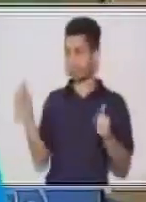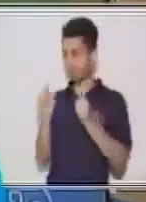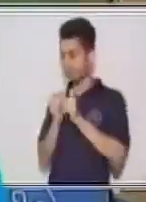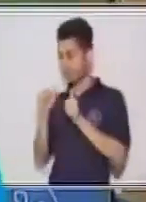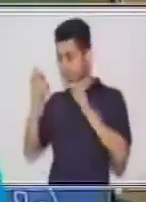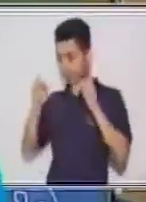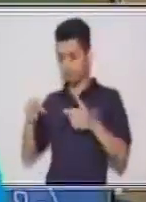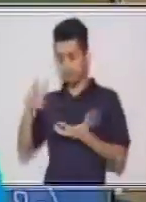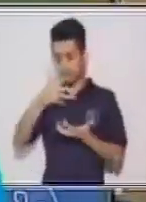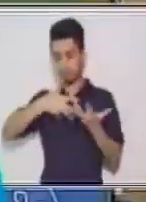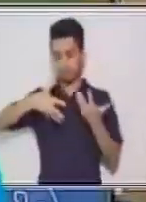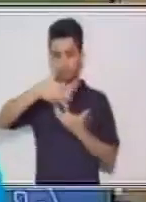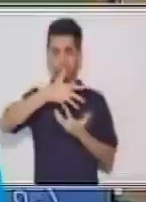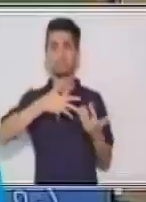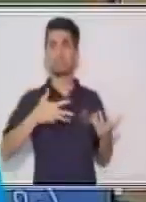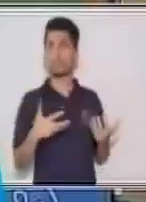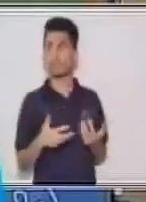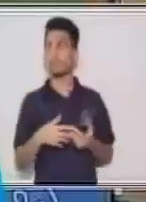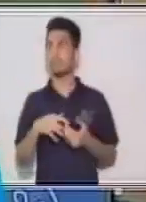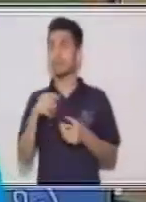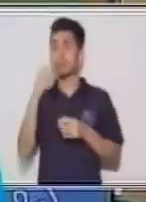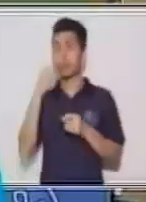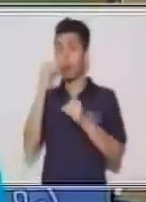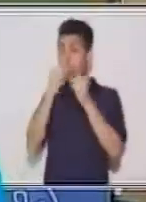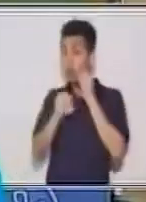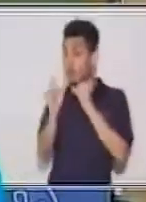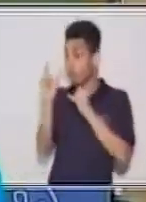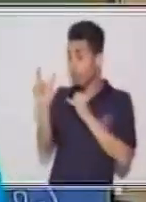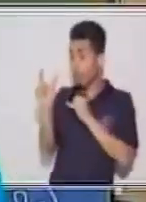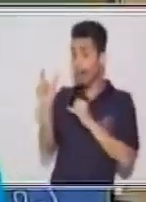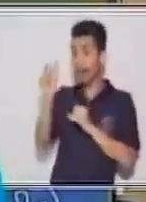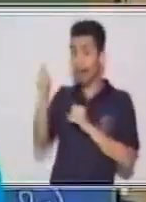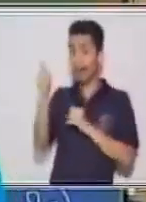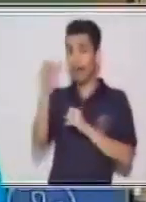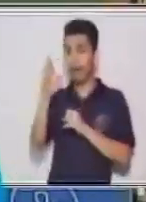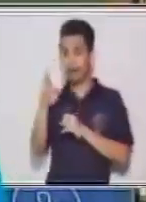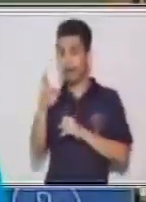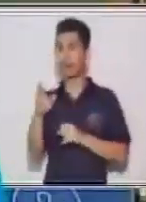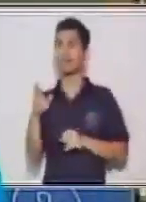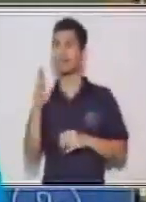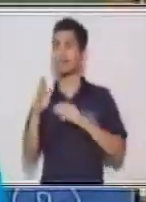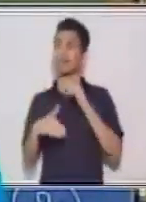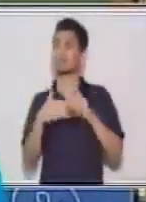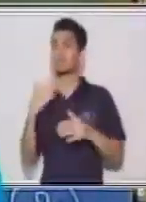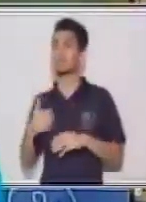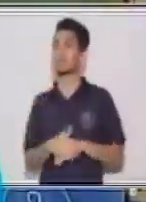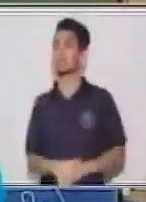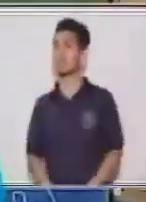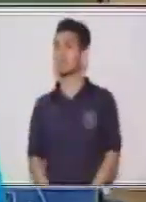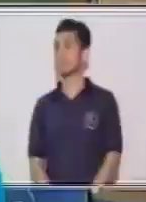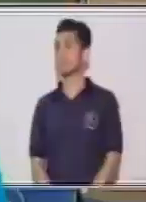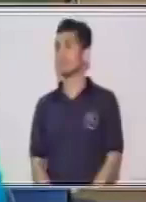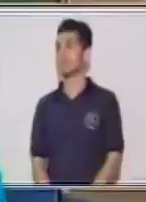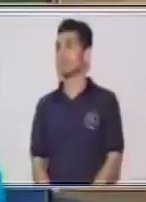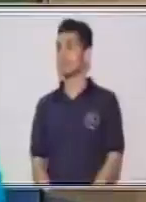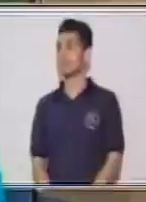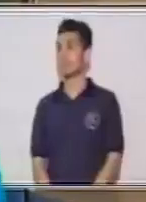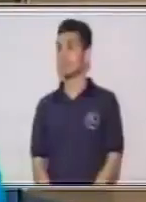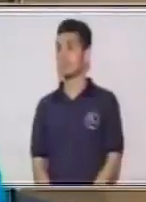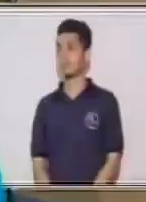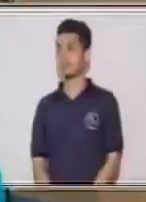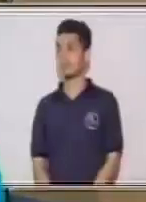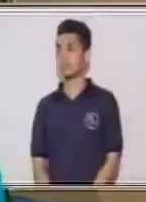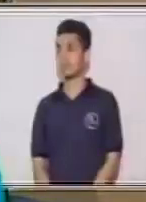Entonces, termina el verbo en ar. Muy bien. Y luego de este, vamos a poder complementar